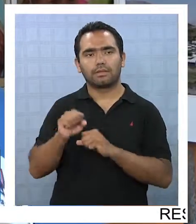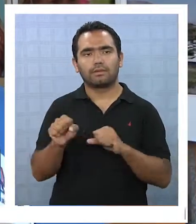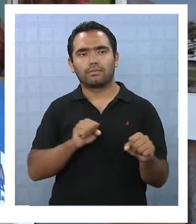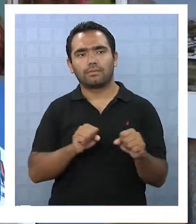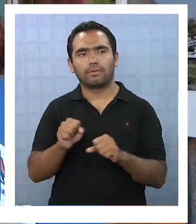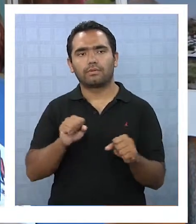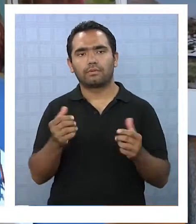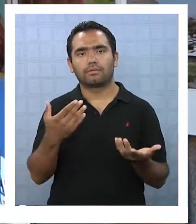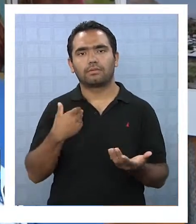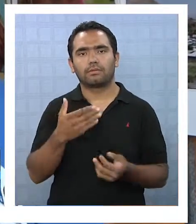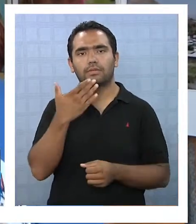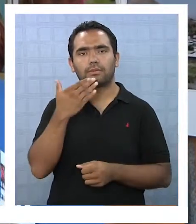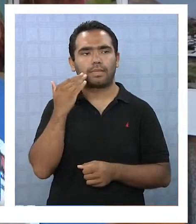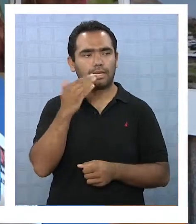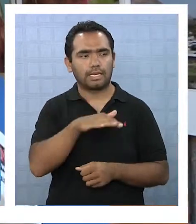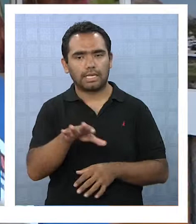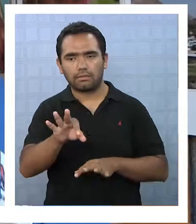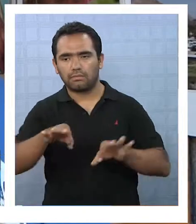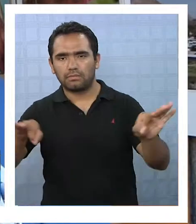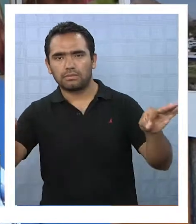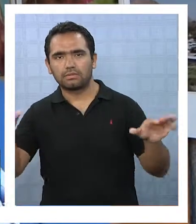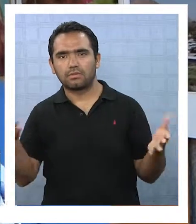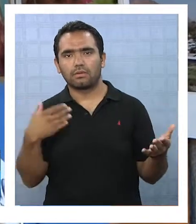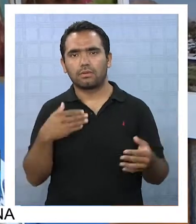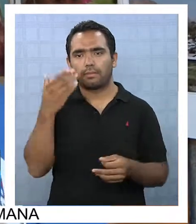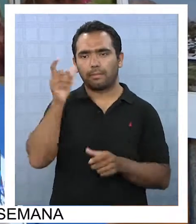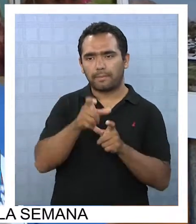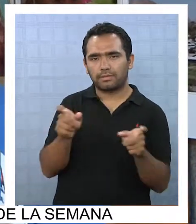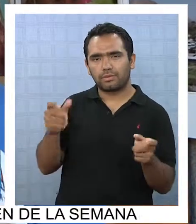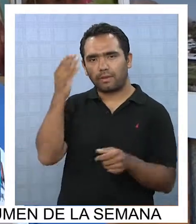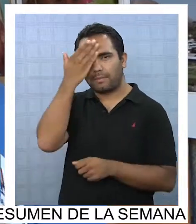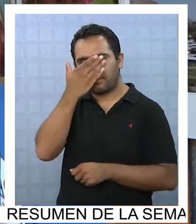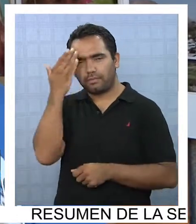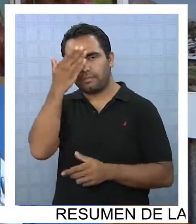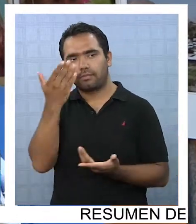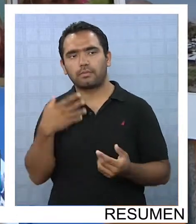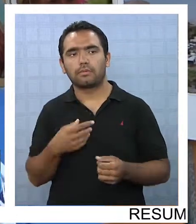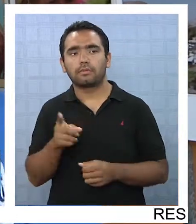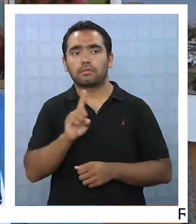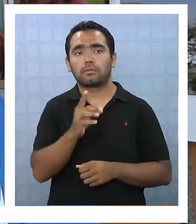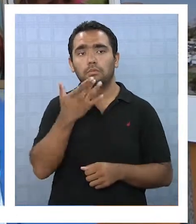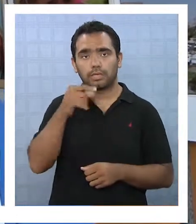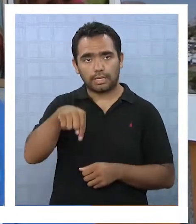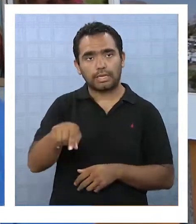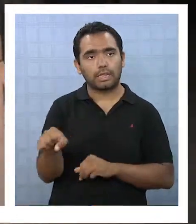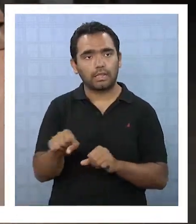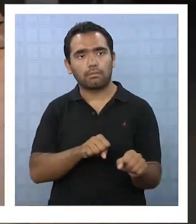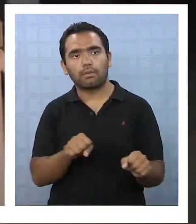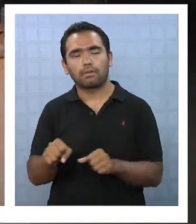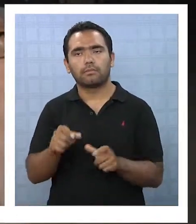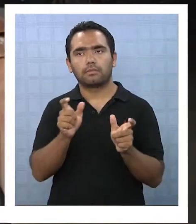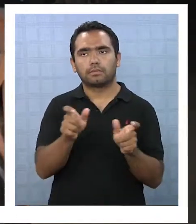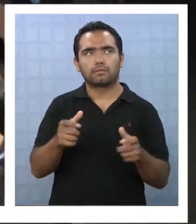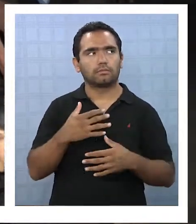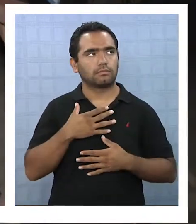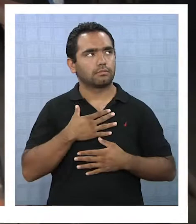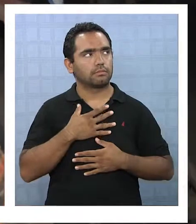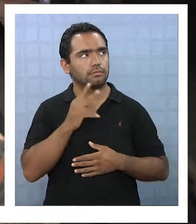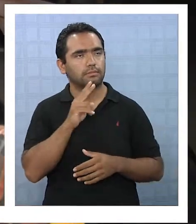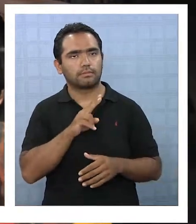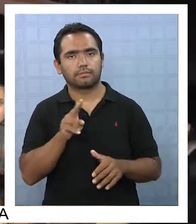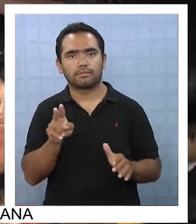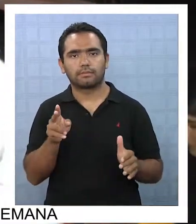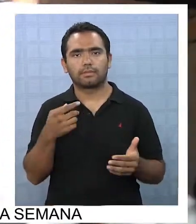yéndose para un lado, las personas preocupadas. Y no, porque tiembla acá y la gente igual se preocupa, así que no